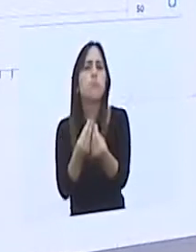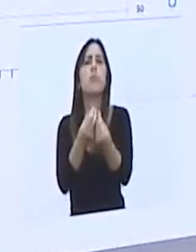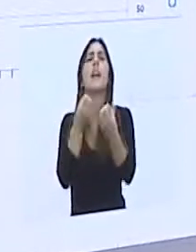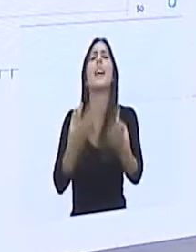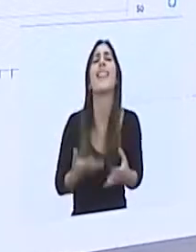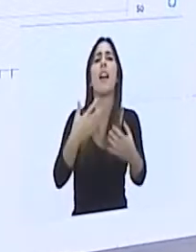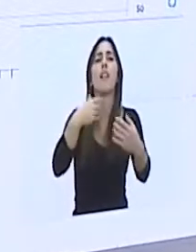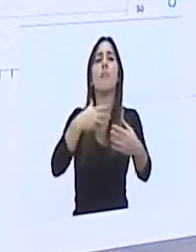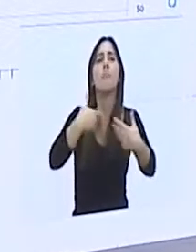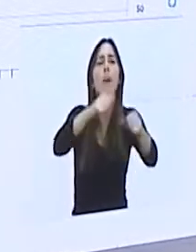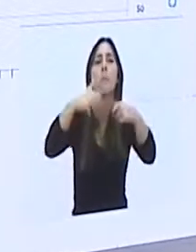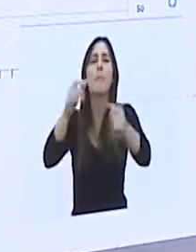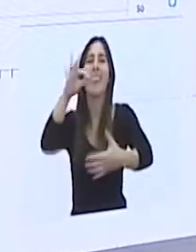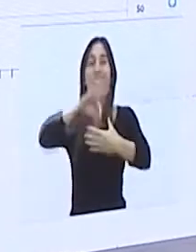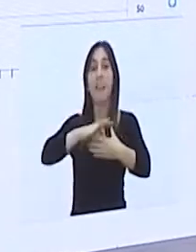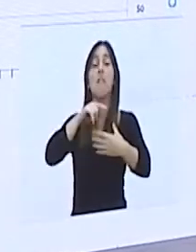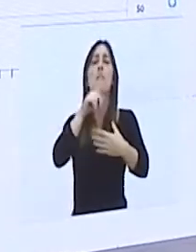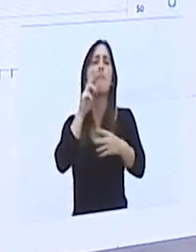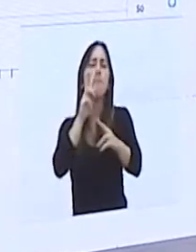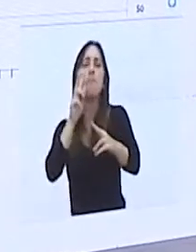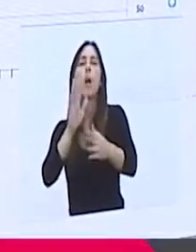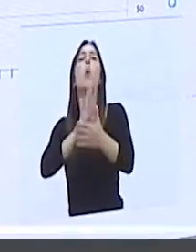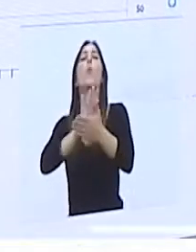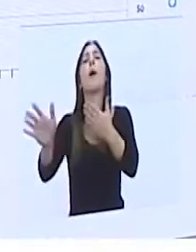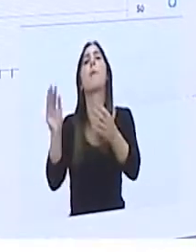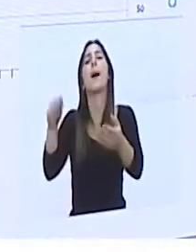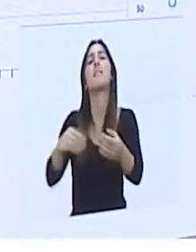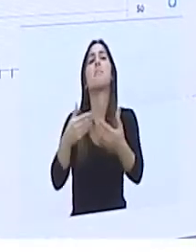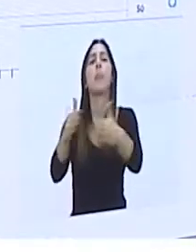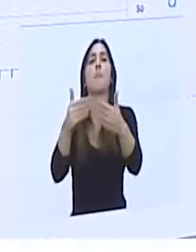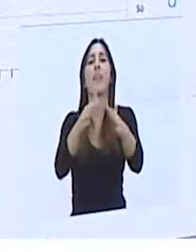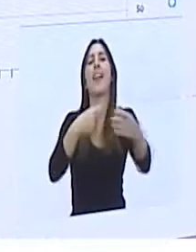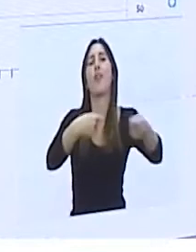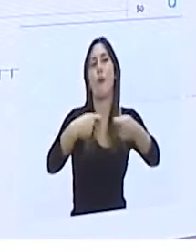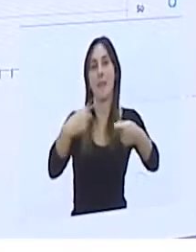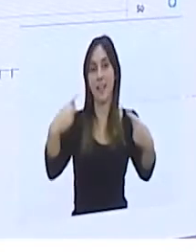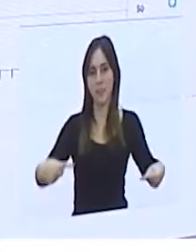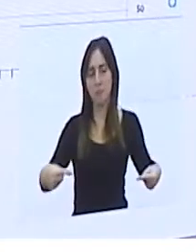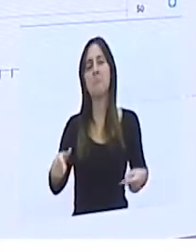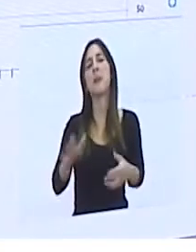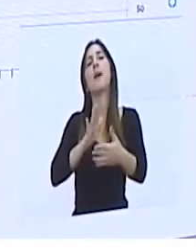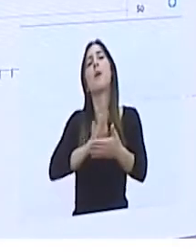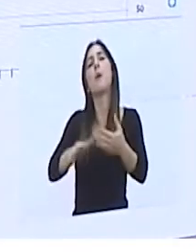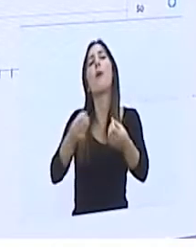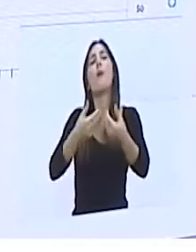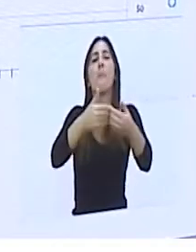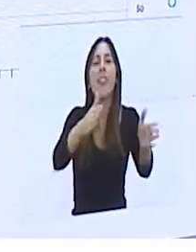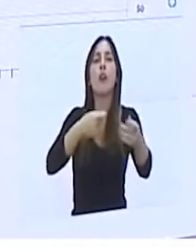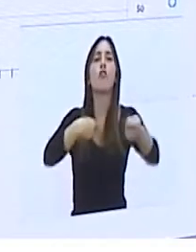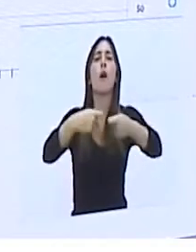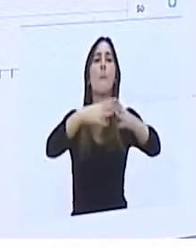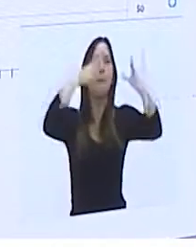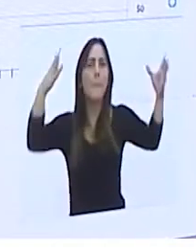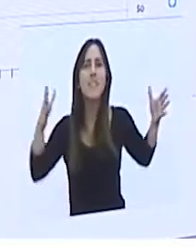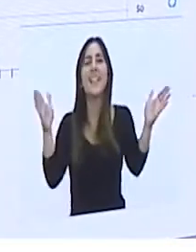desarrollando en Casa de Gobierno sobre el estado de situación de pandemia de COVID-19 en Santa Fe. Escuchamos a la Ministra, a Secretaria de